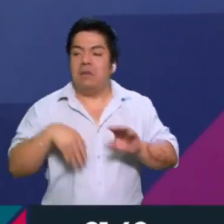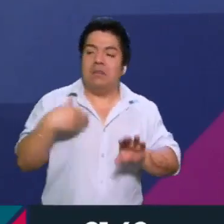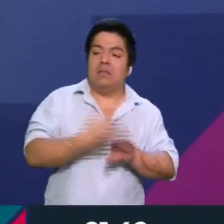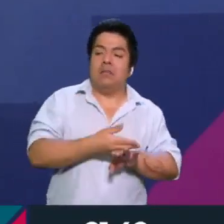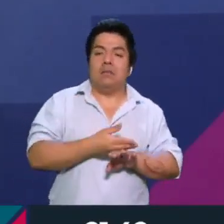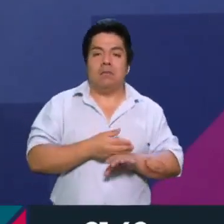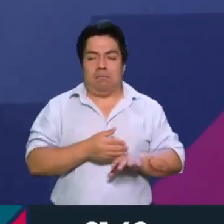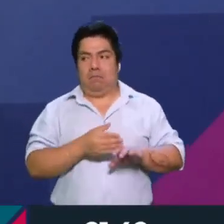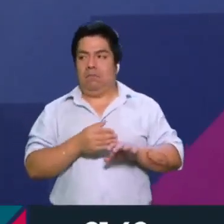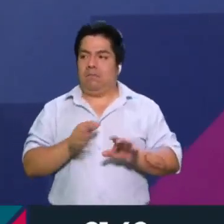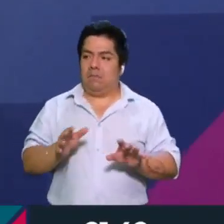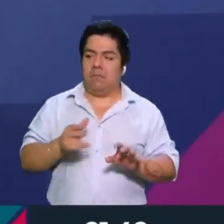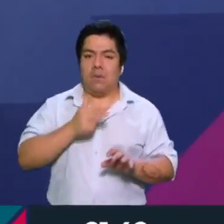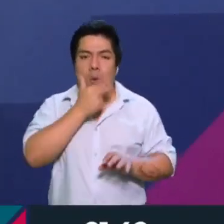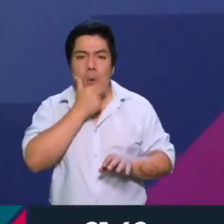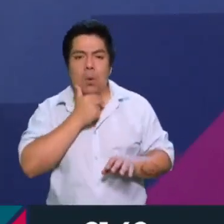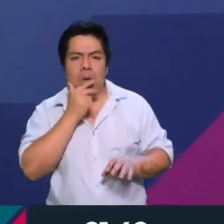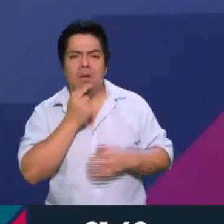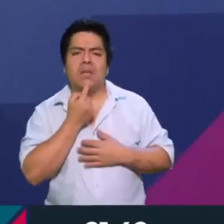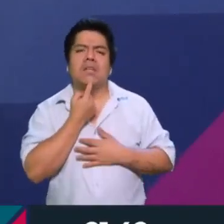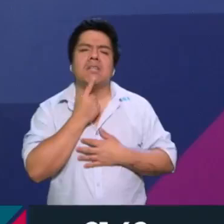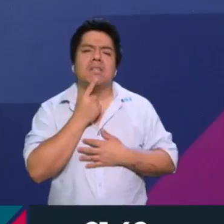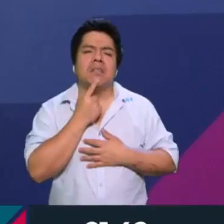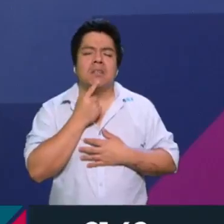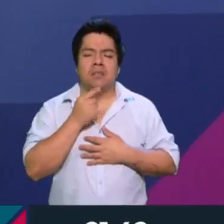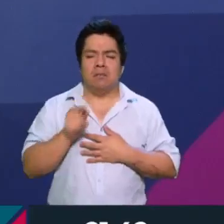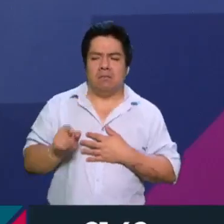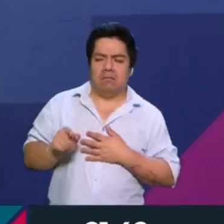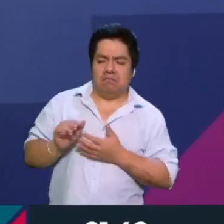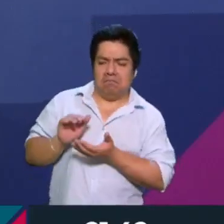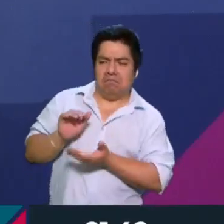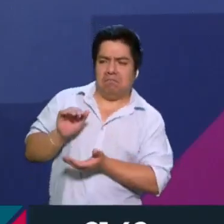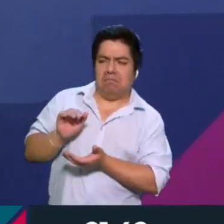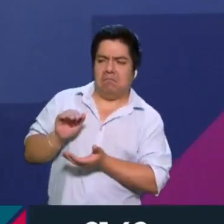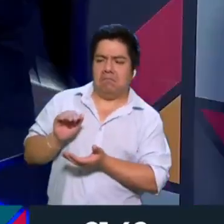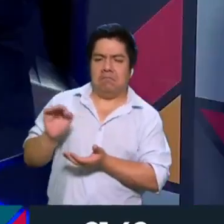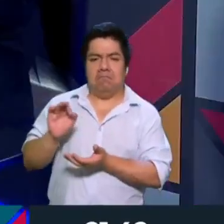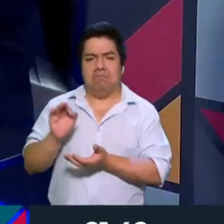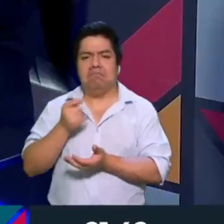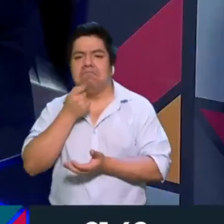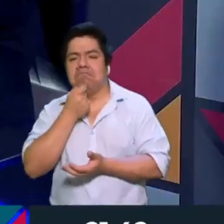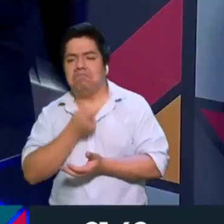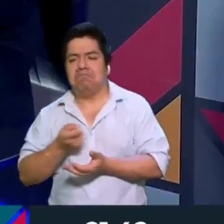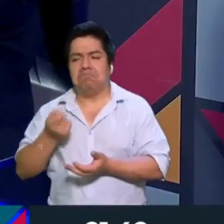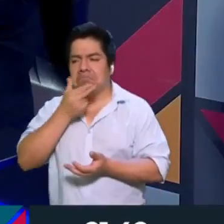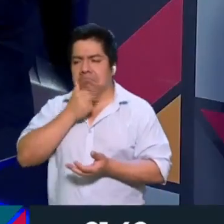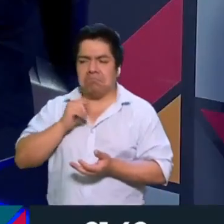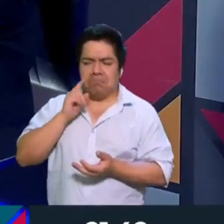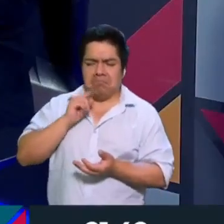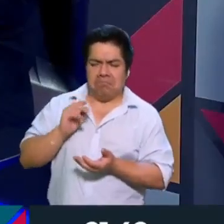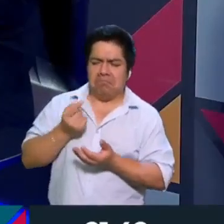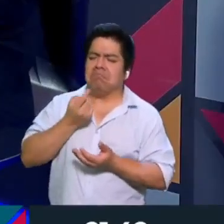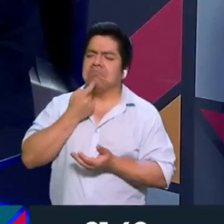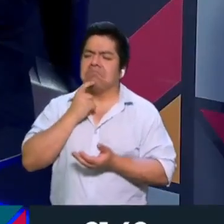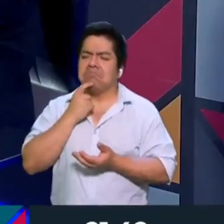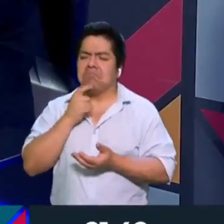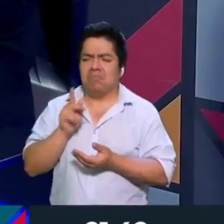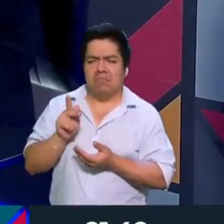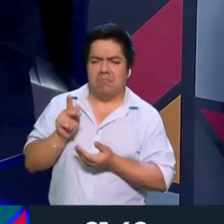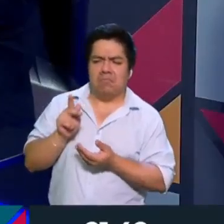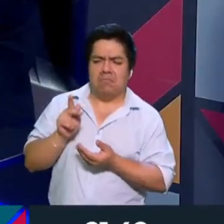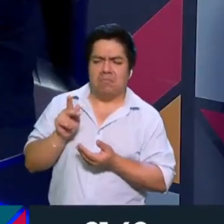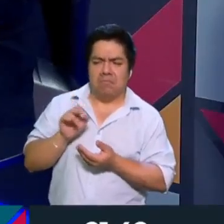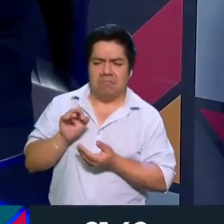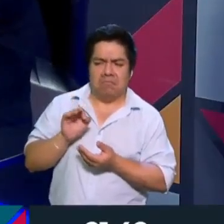repente ven que están los muñequitos o que es un personaje que tiene que ver con niños, pero no siempre el contenido es el que